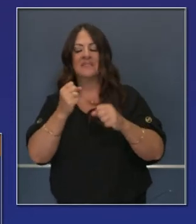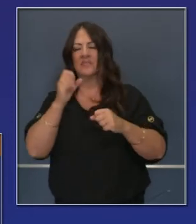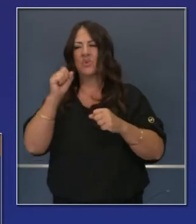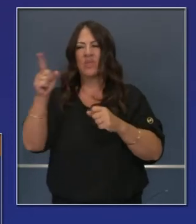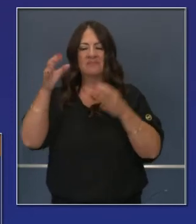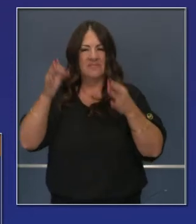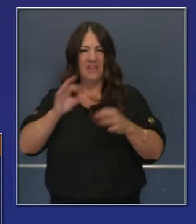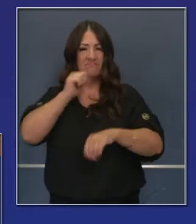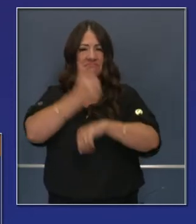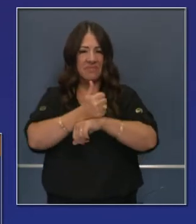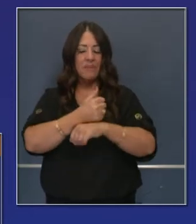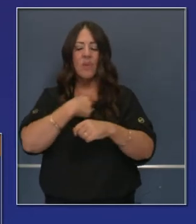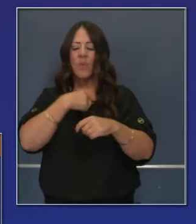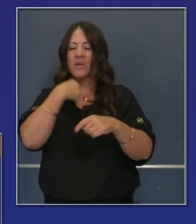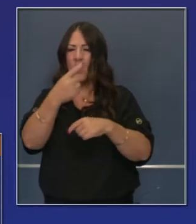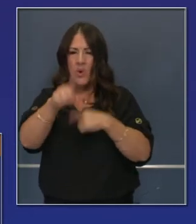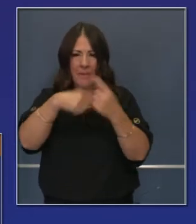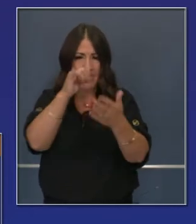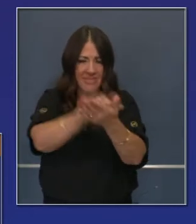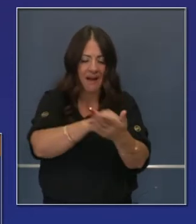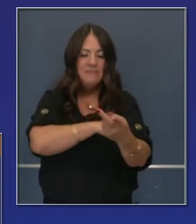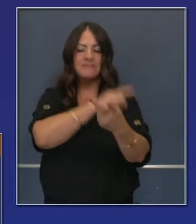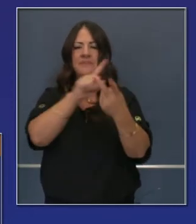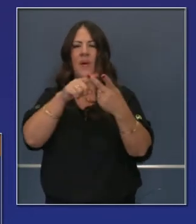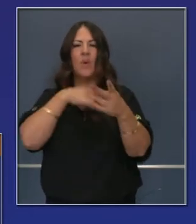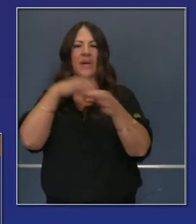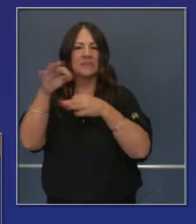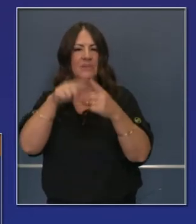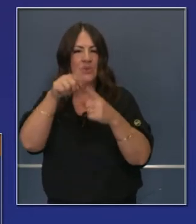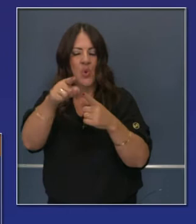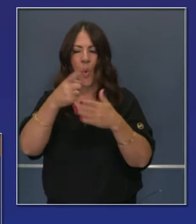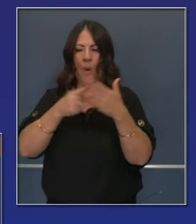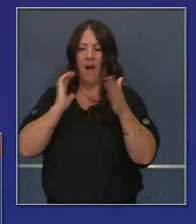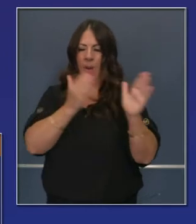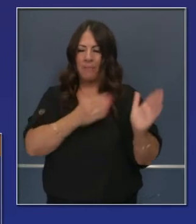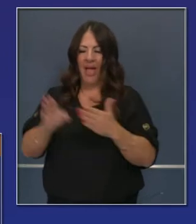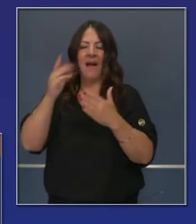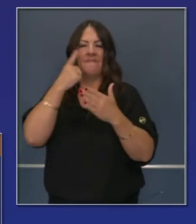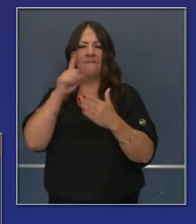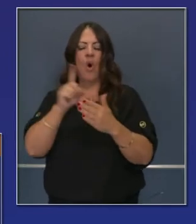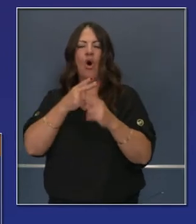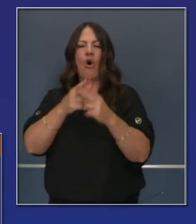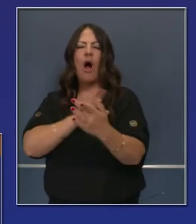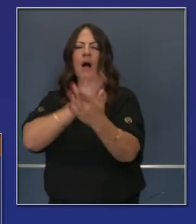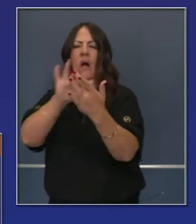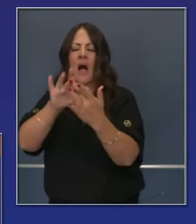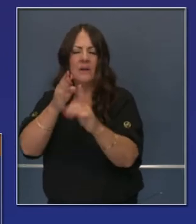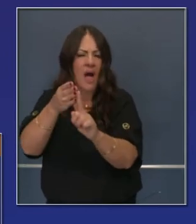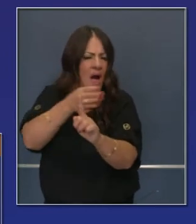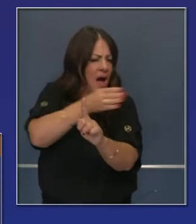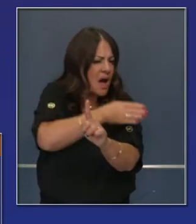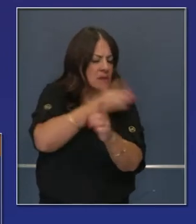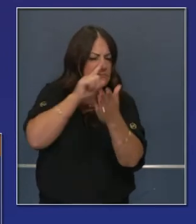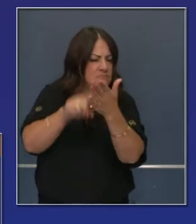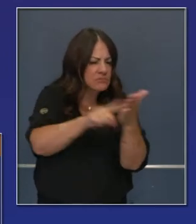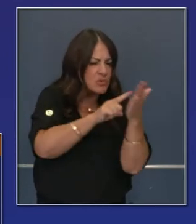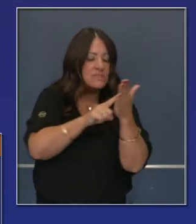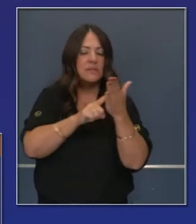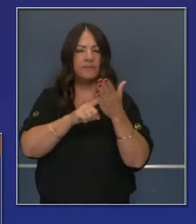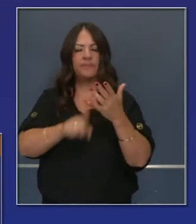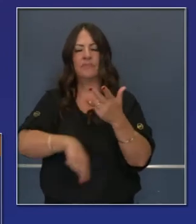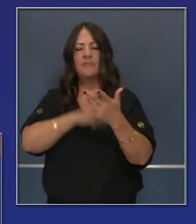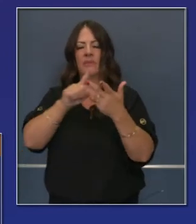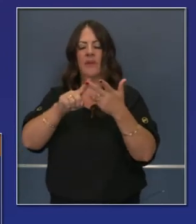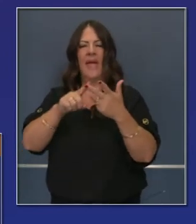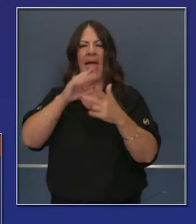estrategias de aislamiento y cuarentena y la prueba de contactos que se han hecho históricamente